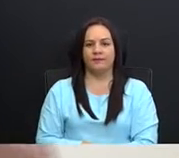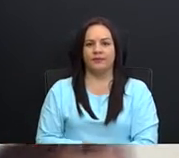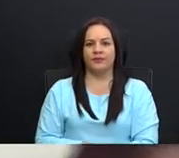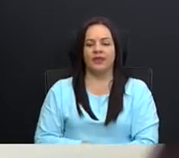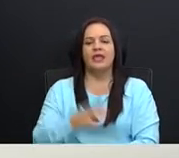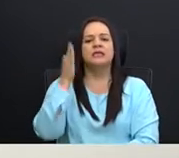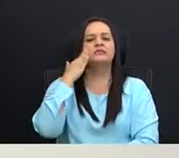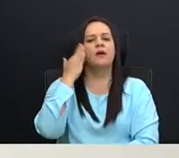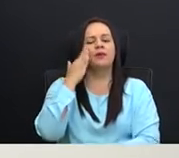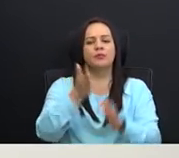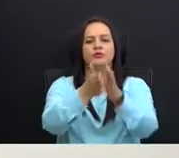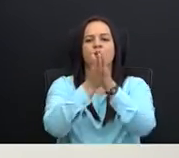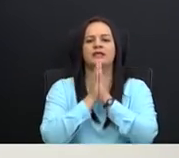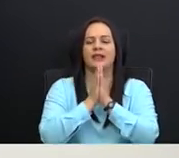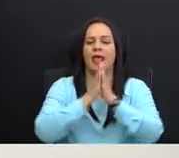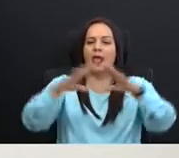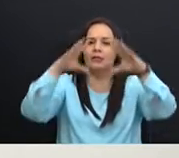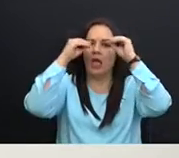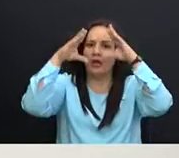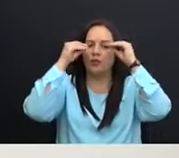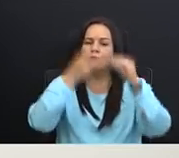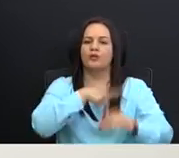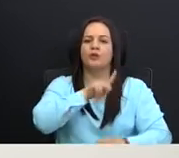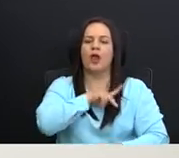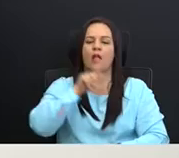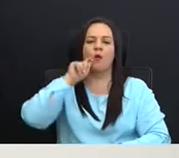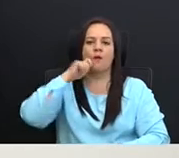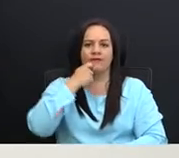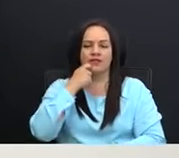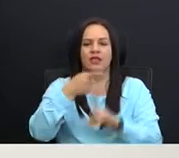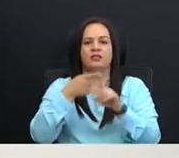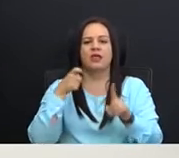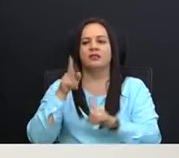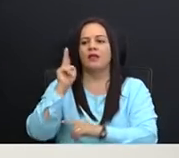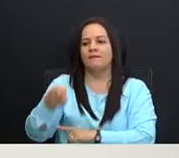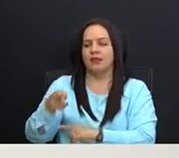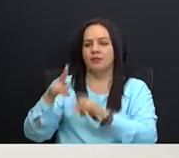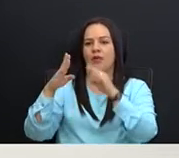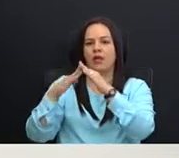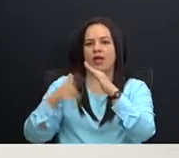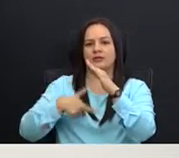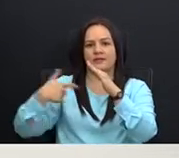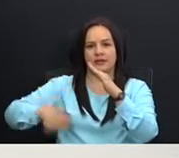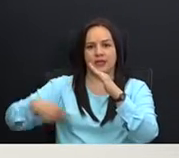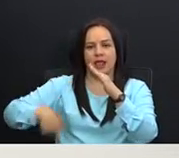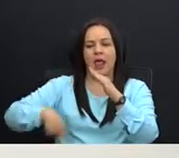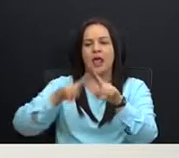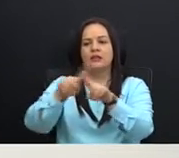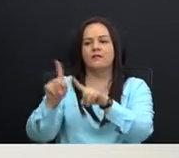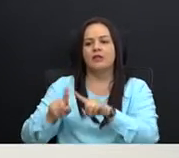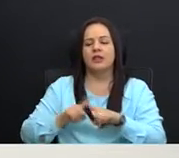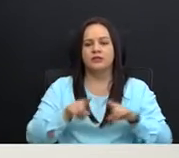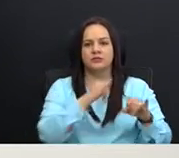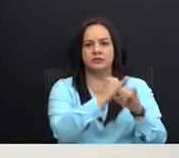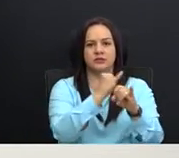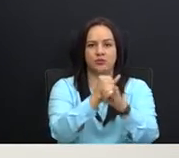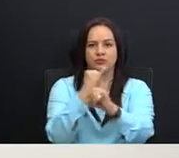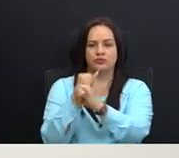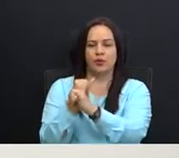Sabemos que se solicitaron datos personales, confidenciales, desde el mismo despacho presidencial a diferentes instituciones.